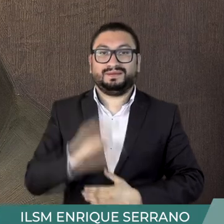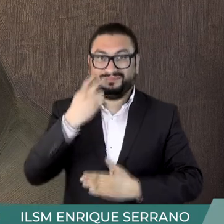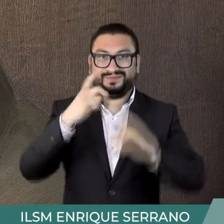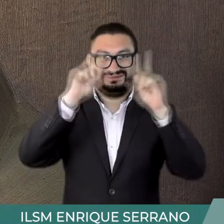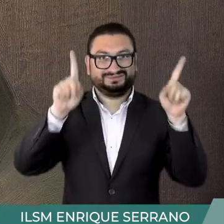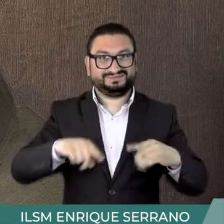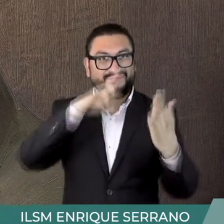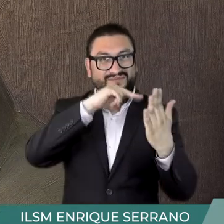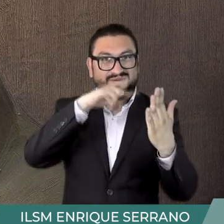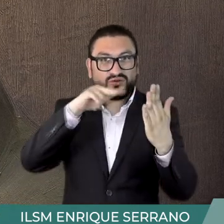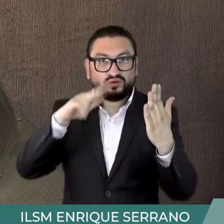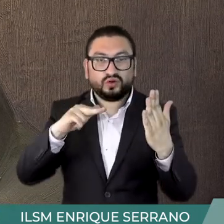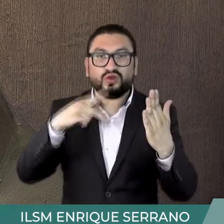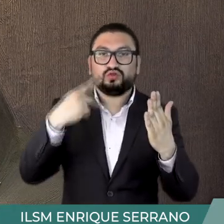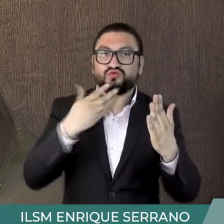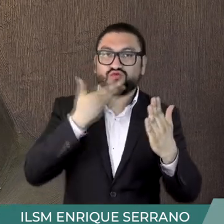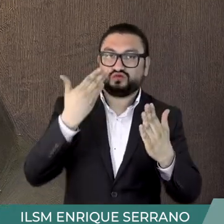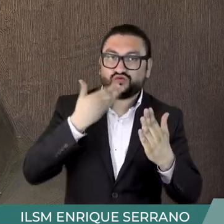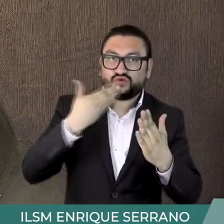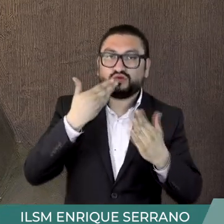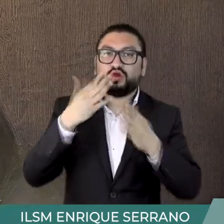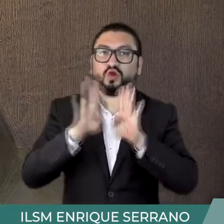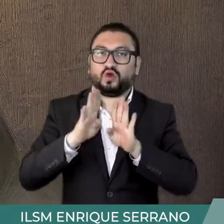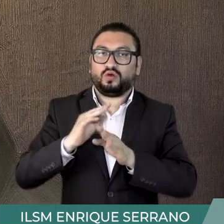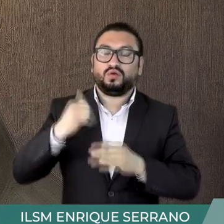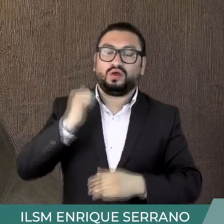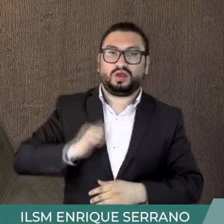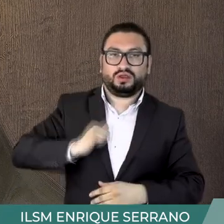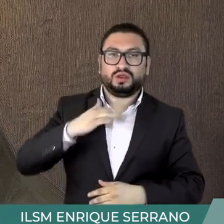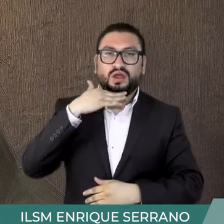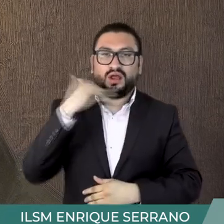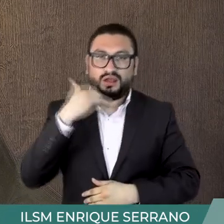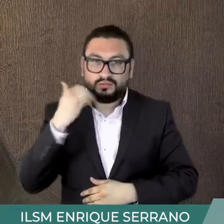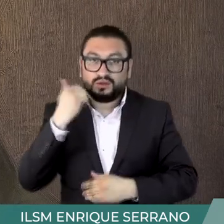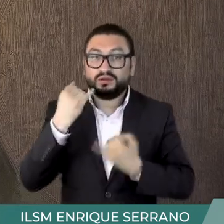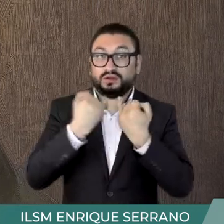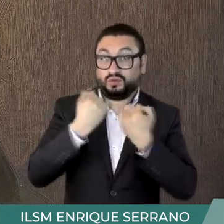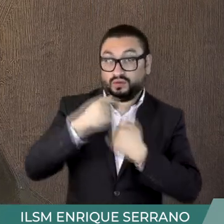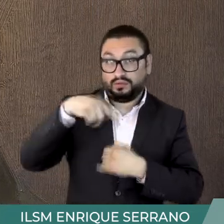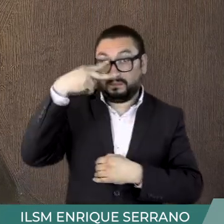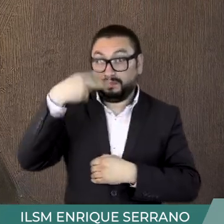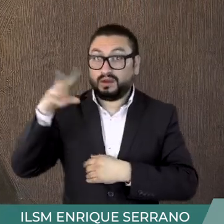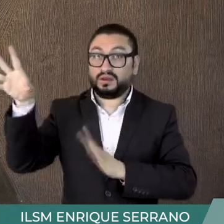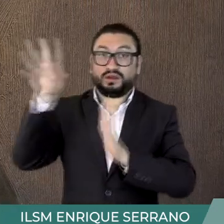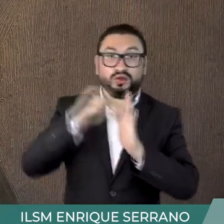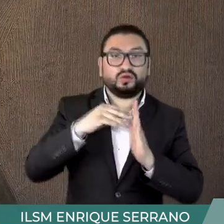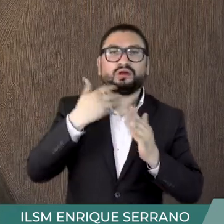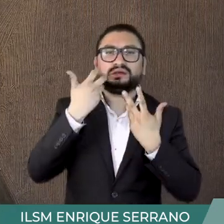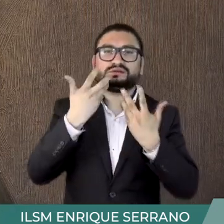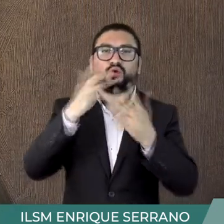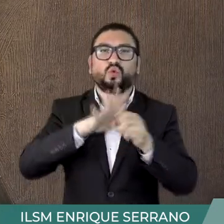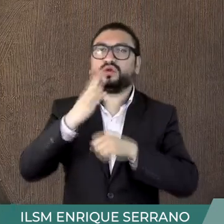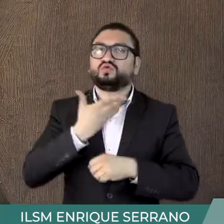Esta pintura forma parte de la tradición retratística modernista alemana y de la fin y secular mexicana, que